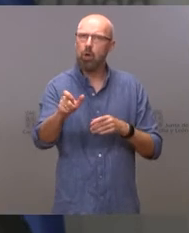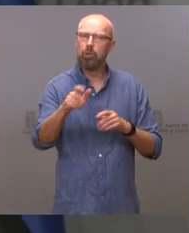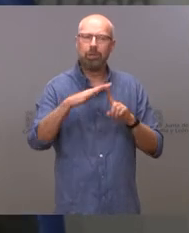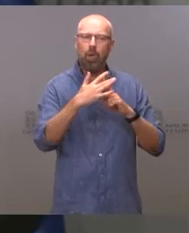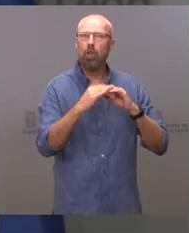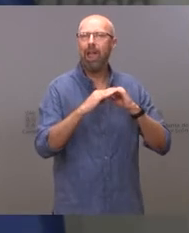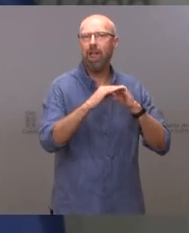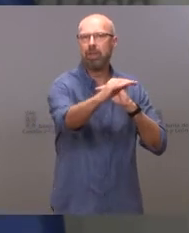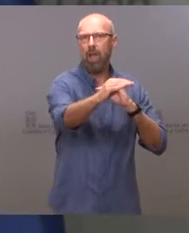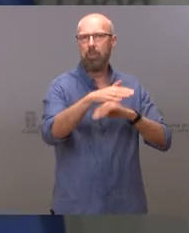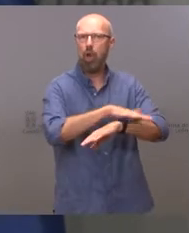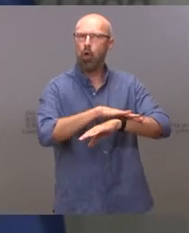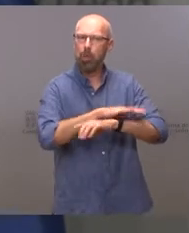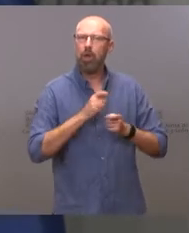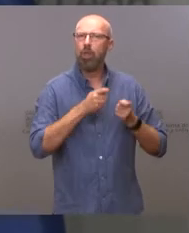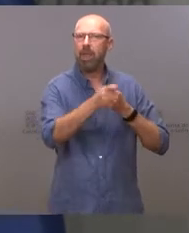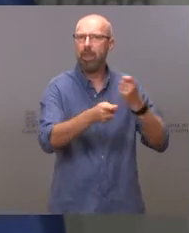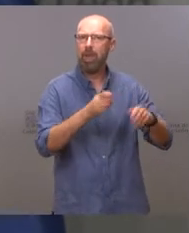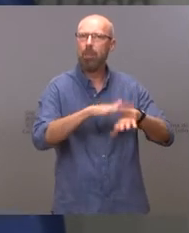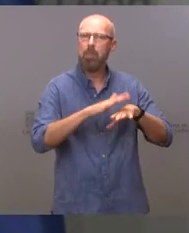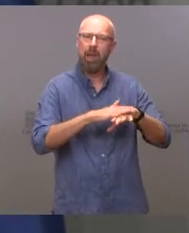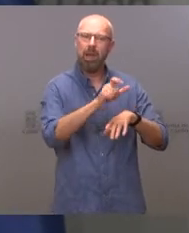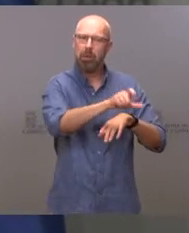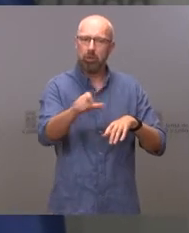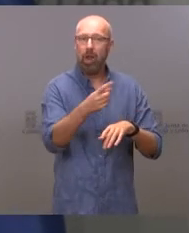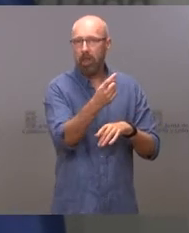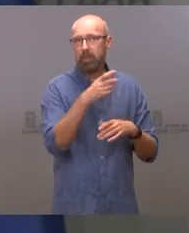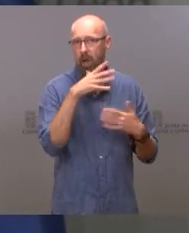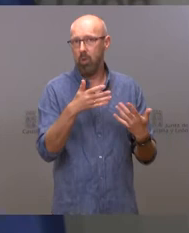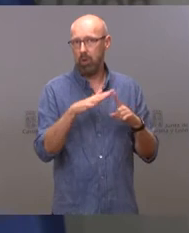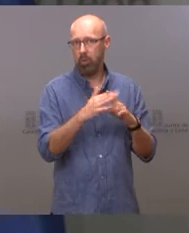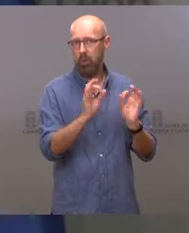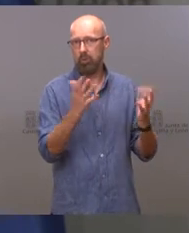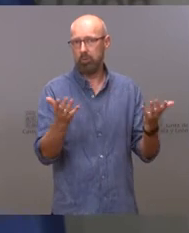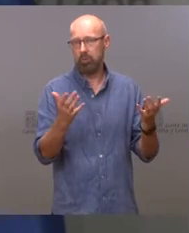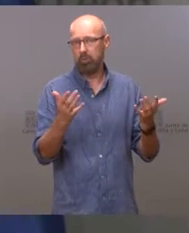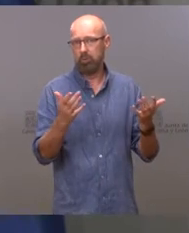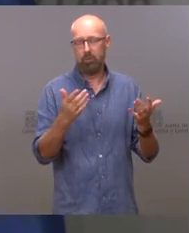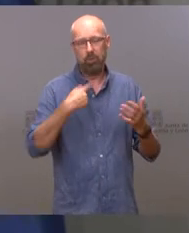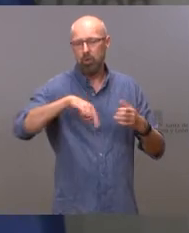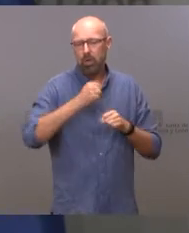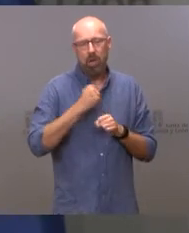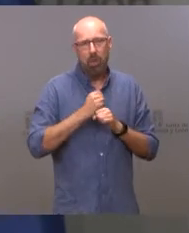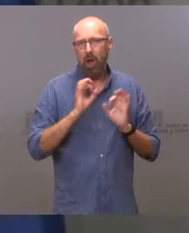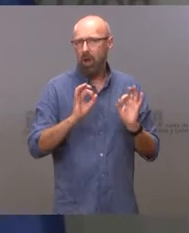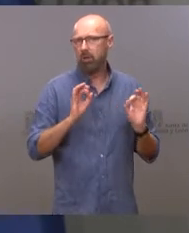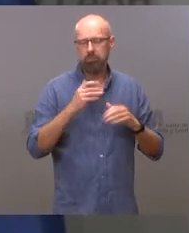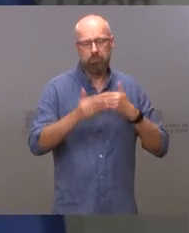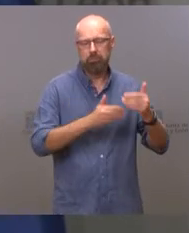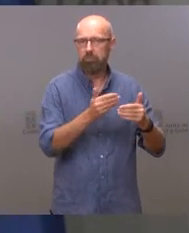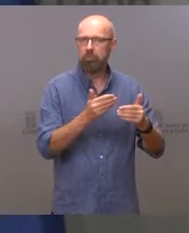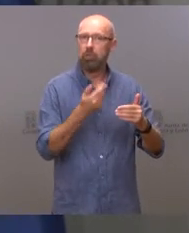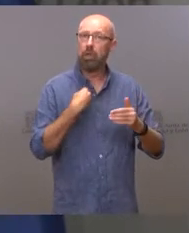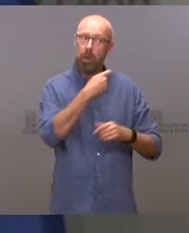gobierno, que es lo que nuestros ciudadanos se merecen en una situación como esta. Por tanto, solo insistir en las palabras del presidente.